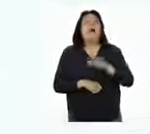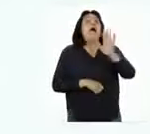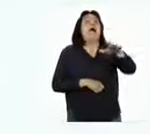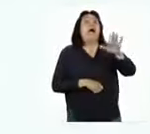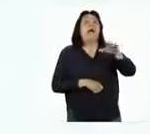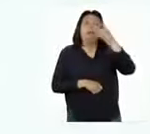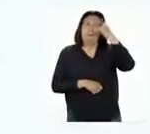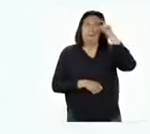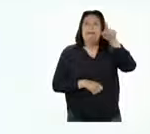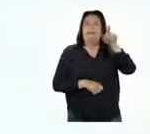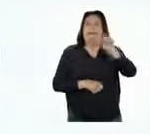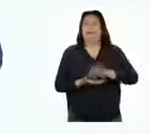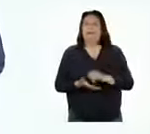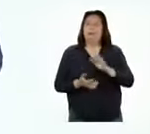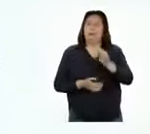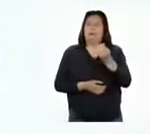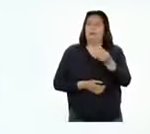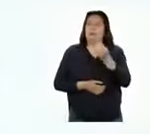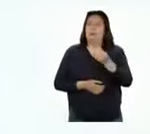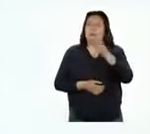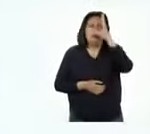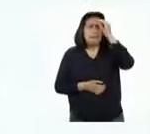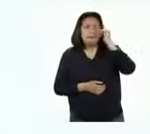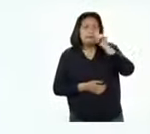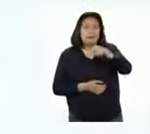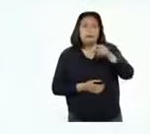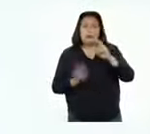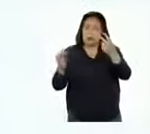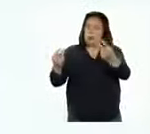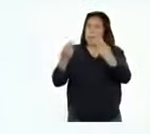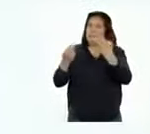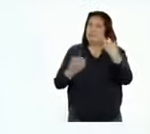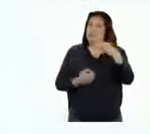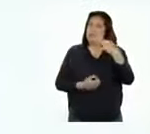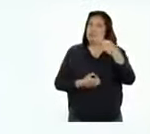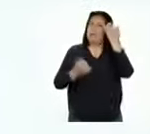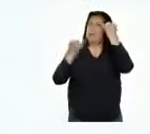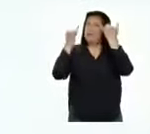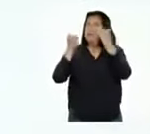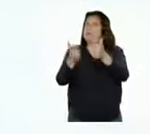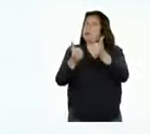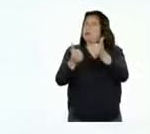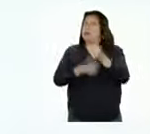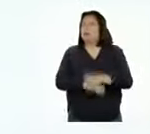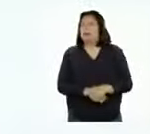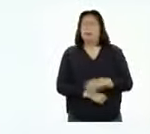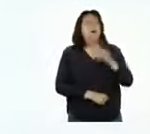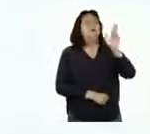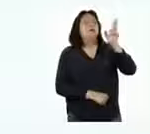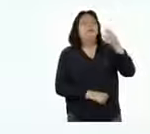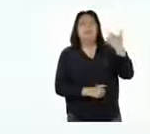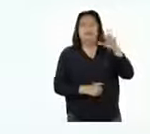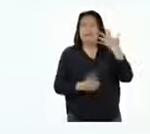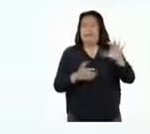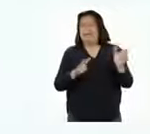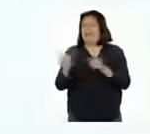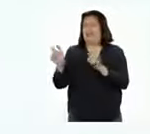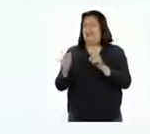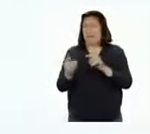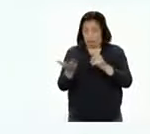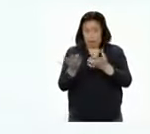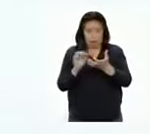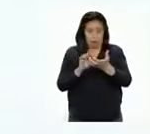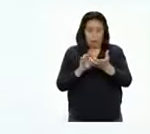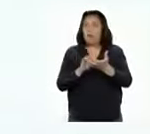Justo había pensado en eso, sobre todo porque a las chicas y chicos que nos ven siempre se les ocurren muy buenas ideas. Profesora, ya estamos listos.